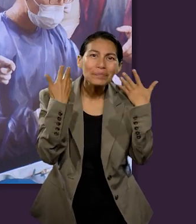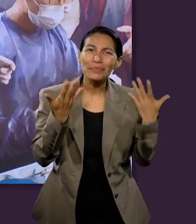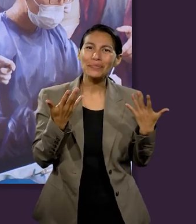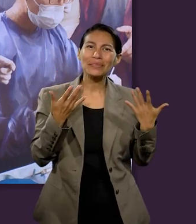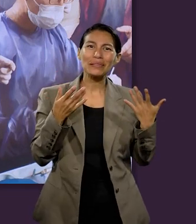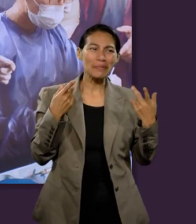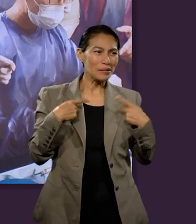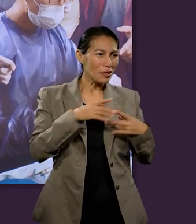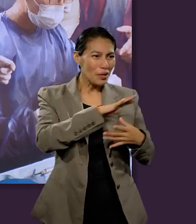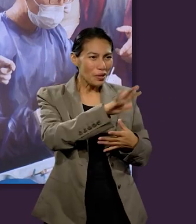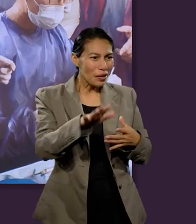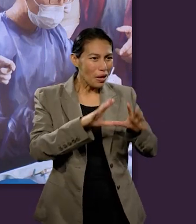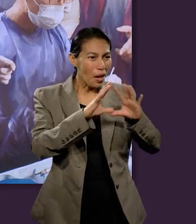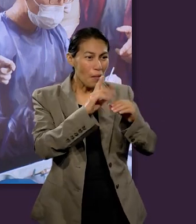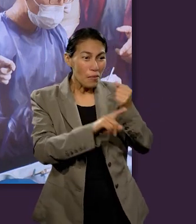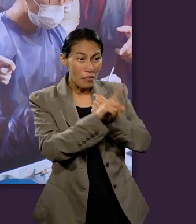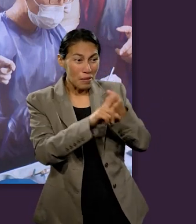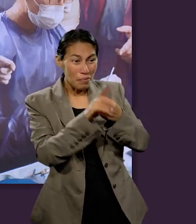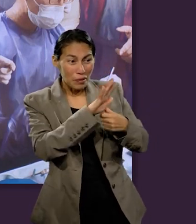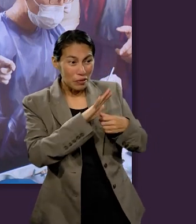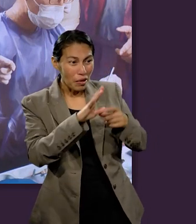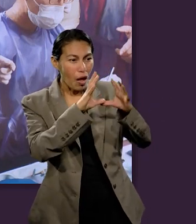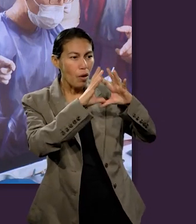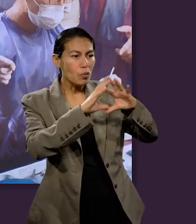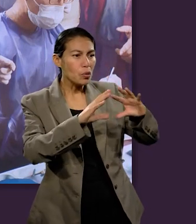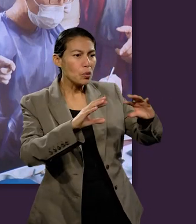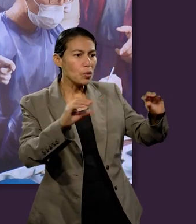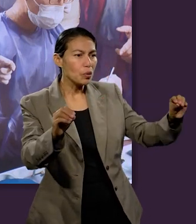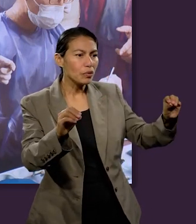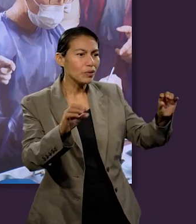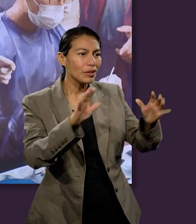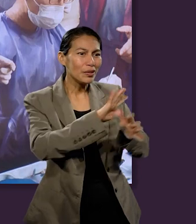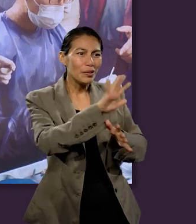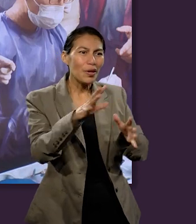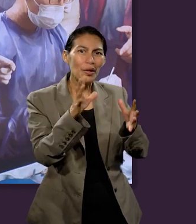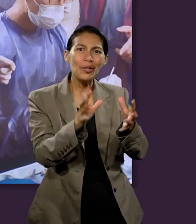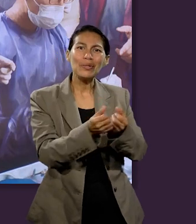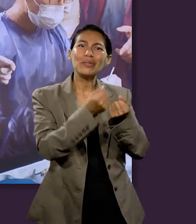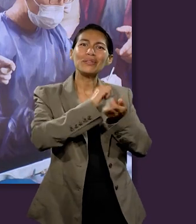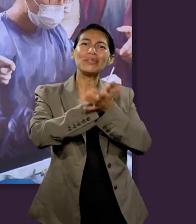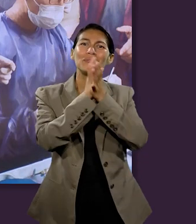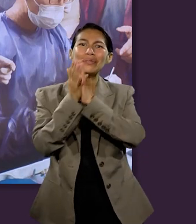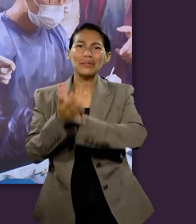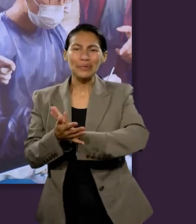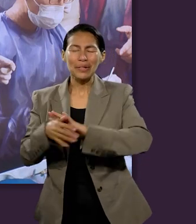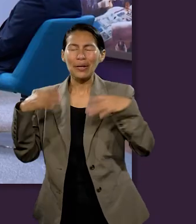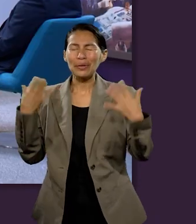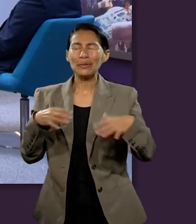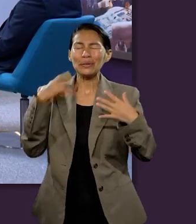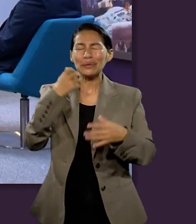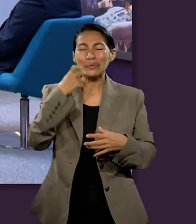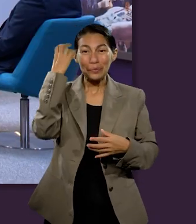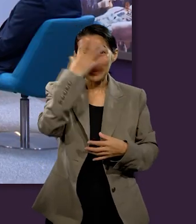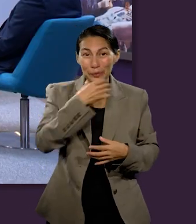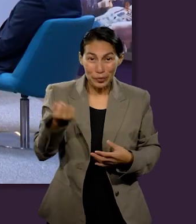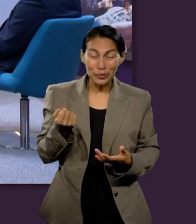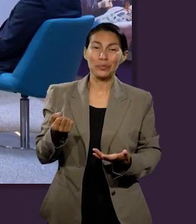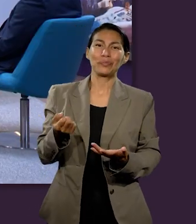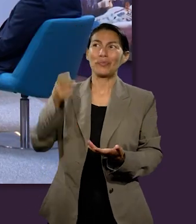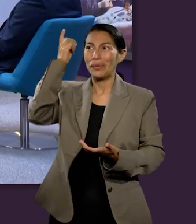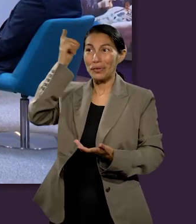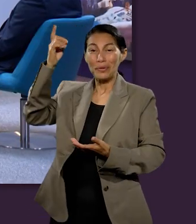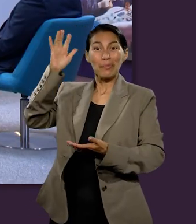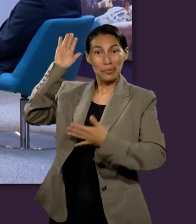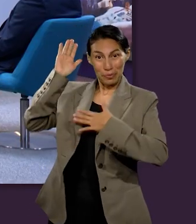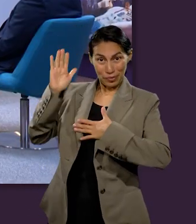toda lágrima de los rostros, y quitará la afrenta a su pueblo de toda la tierra, porque Jehová lo